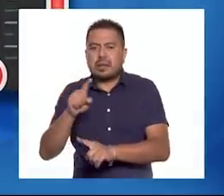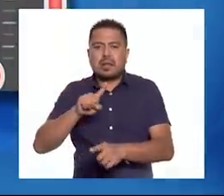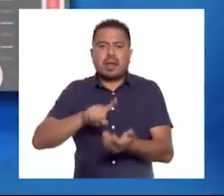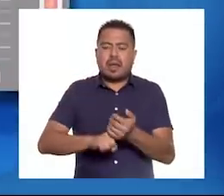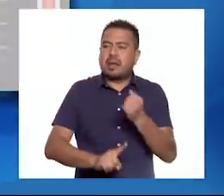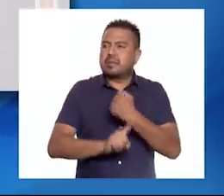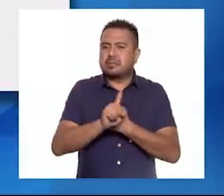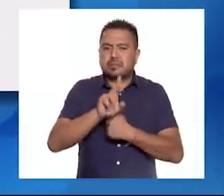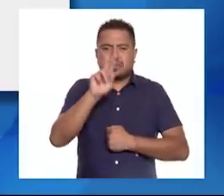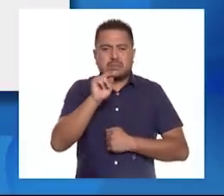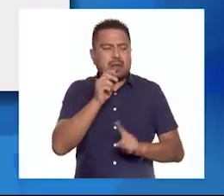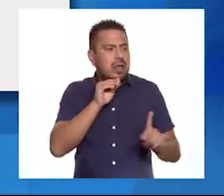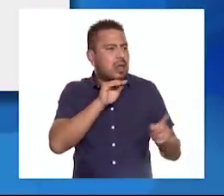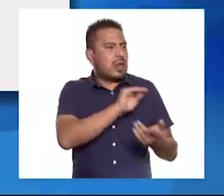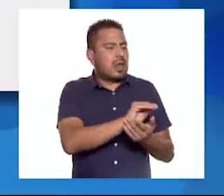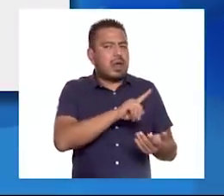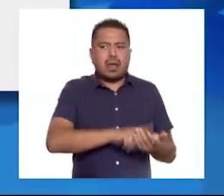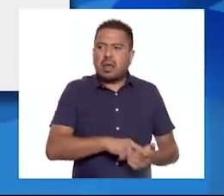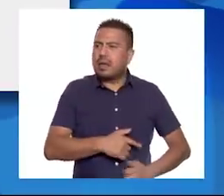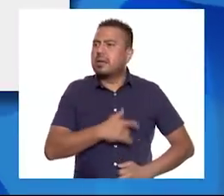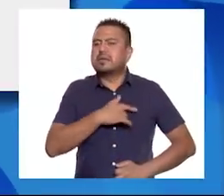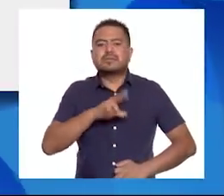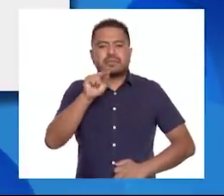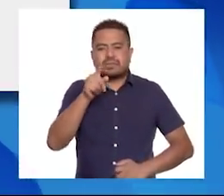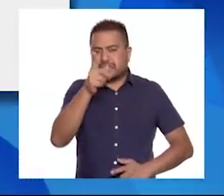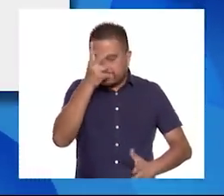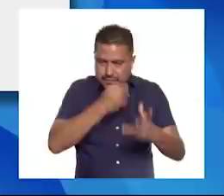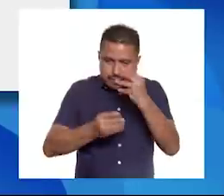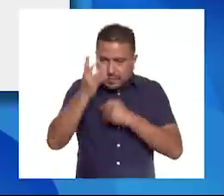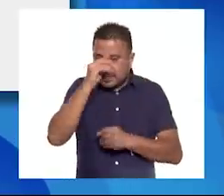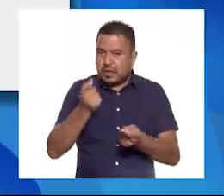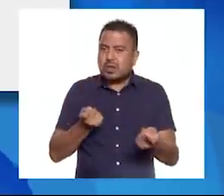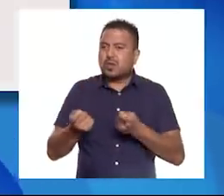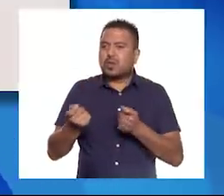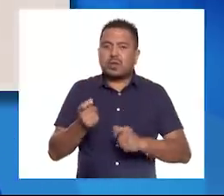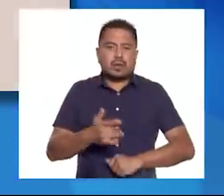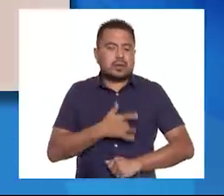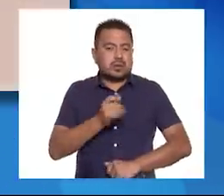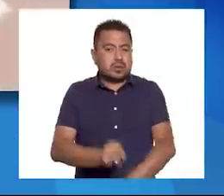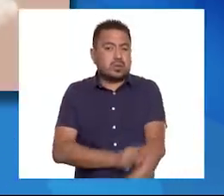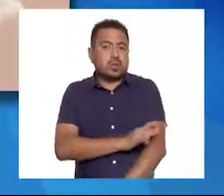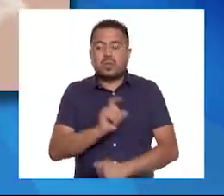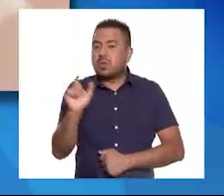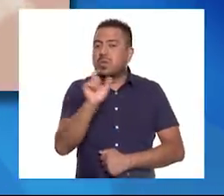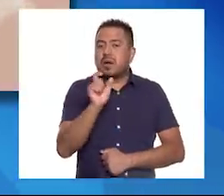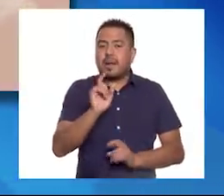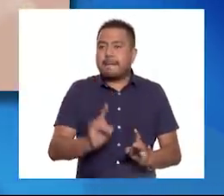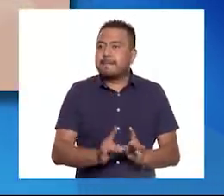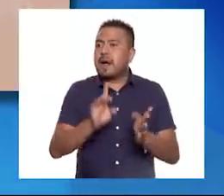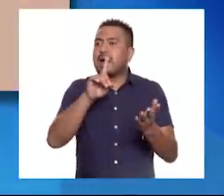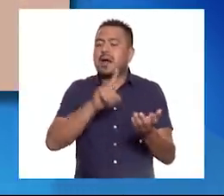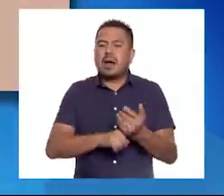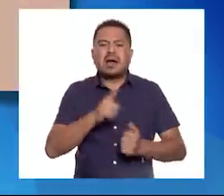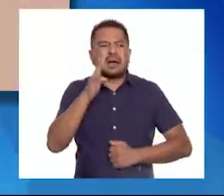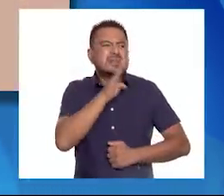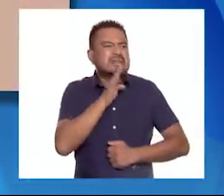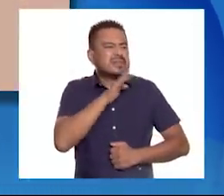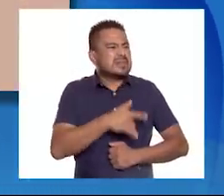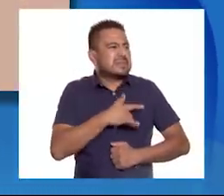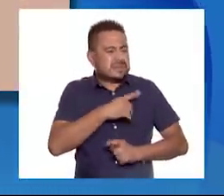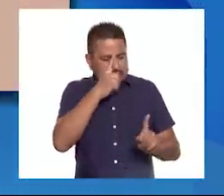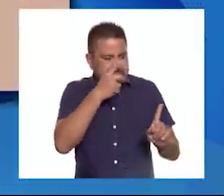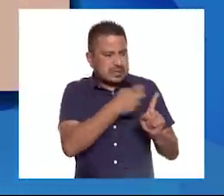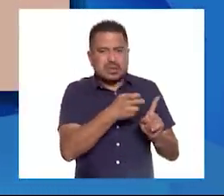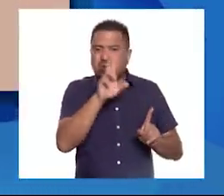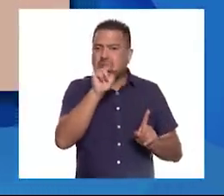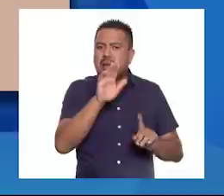riesgo. No se trata de ignorar lo que sentimos, sino de aprender a manejar la emoción cuando nos provoca malestar para que esta sensación